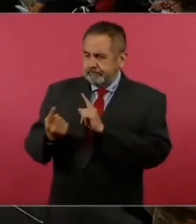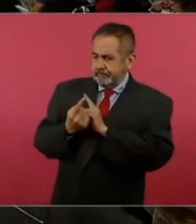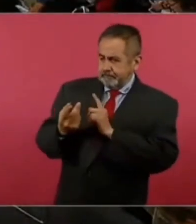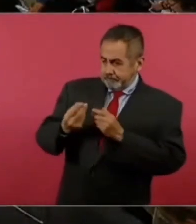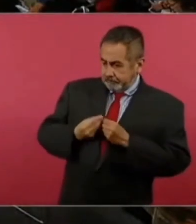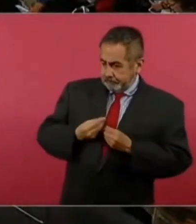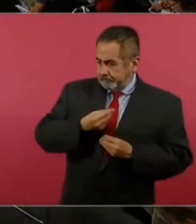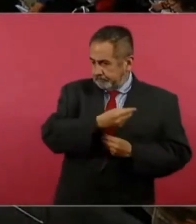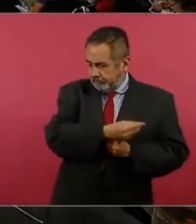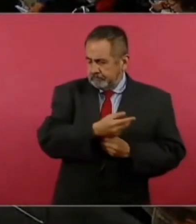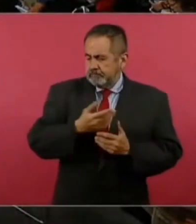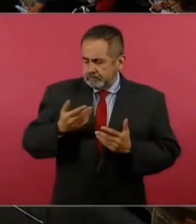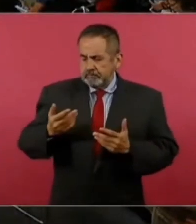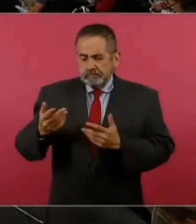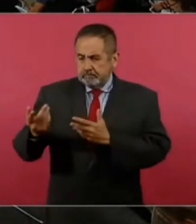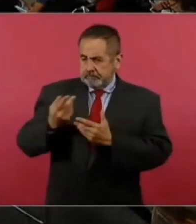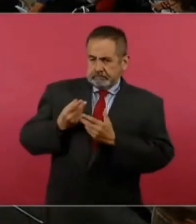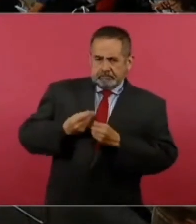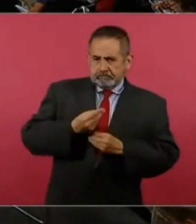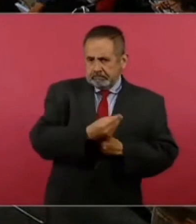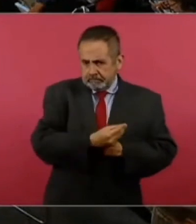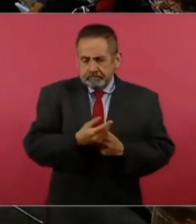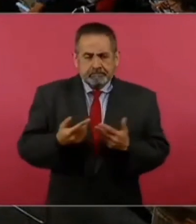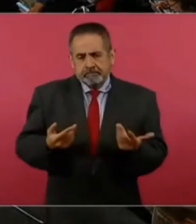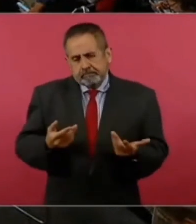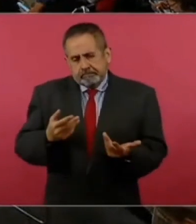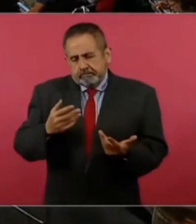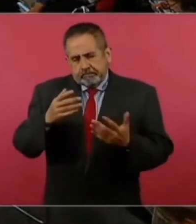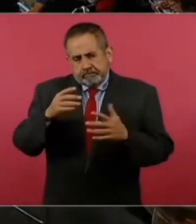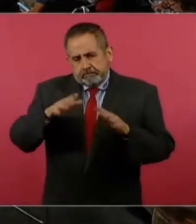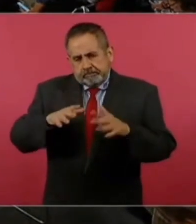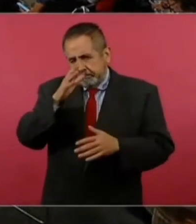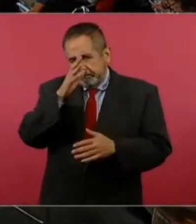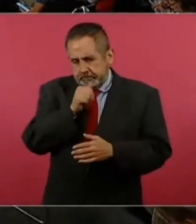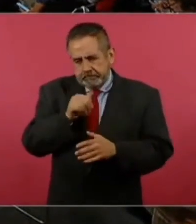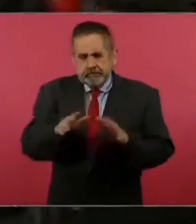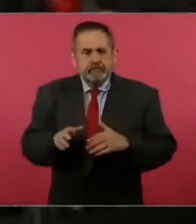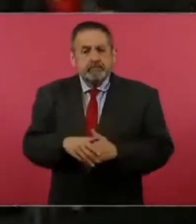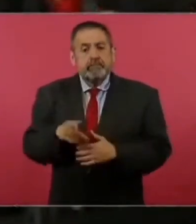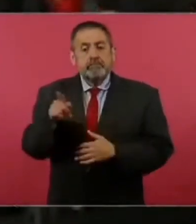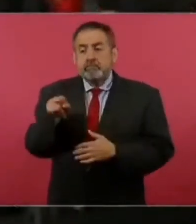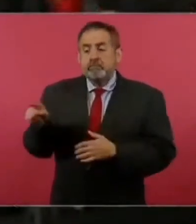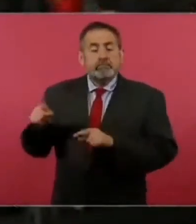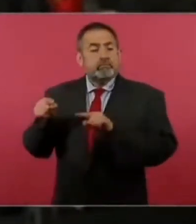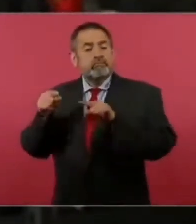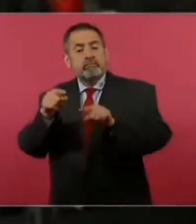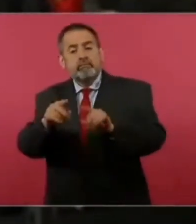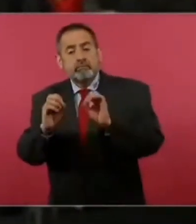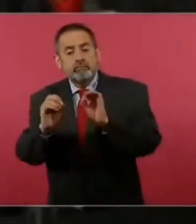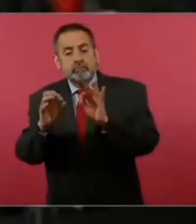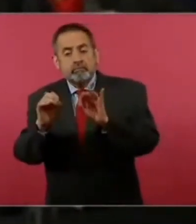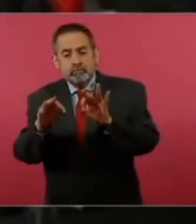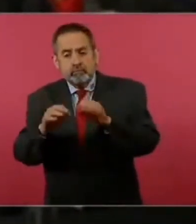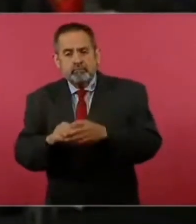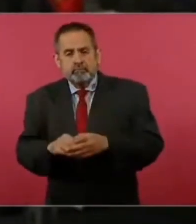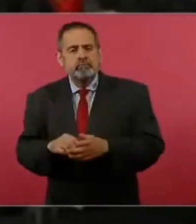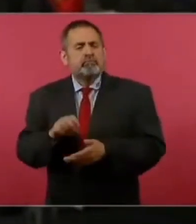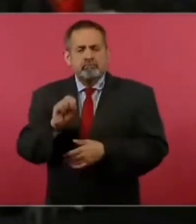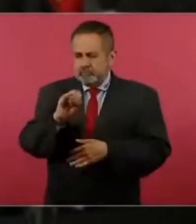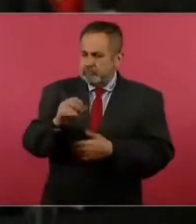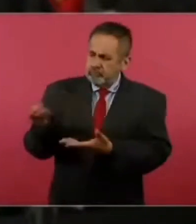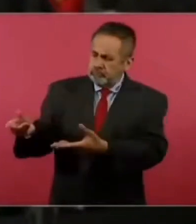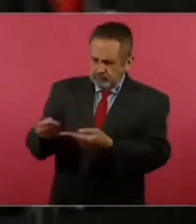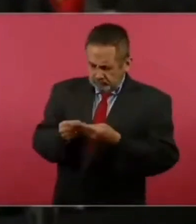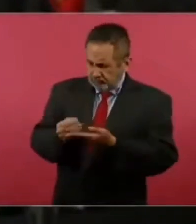se la entreguemos aquí a usted, pues a veces no es posible. Si en cambio van a la atención ciudadana, siempre les reciben y siempre